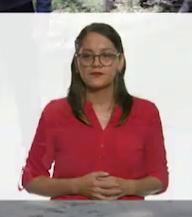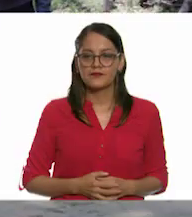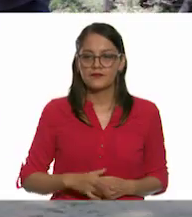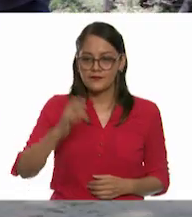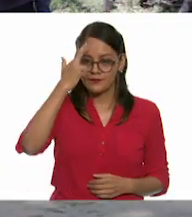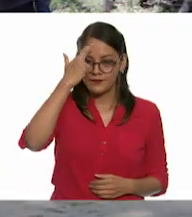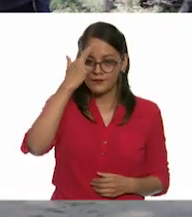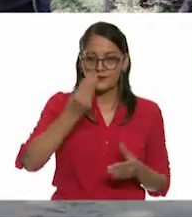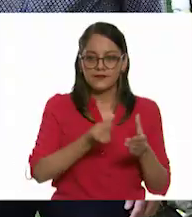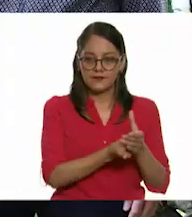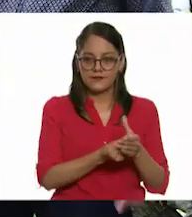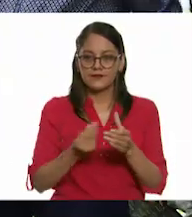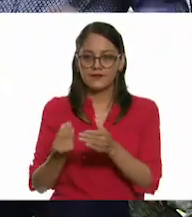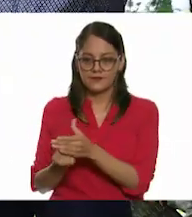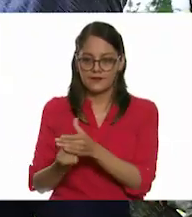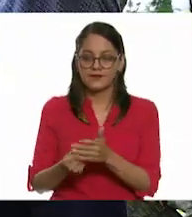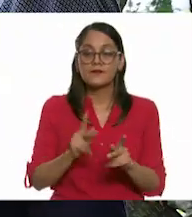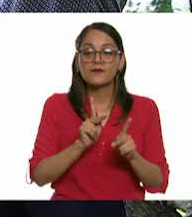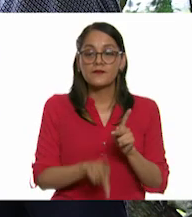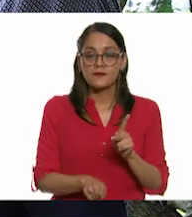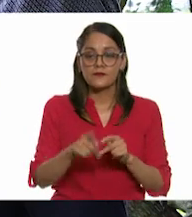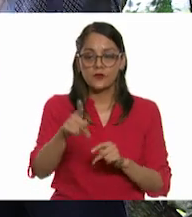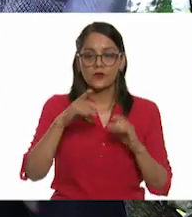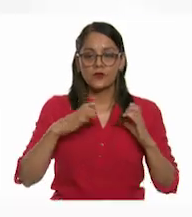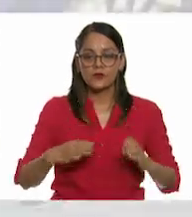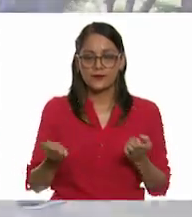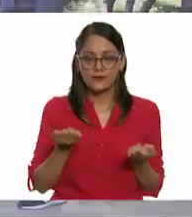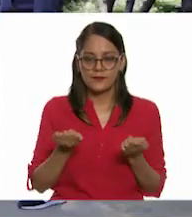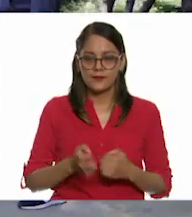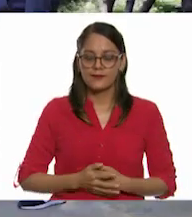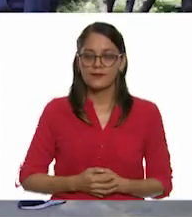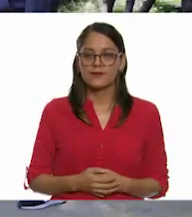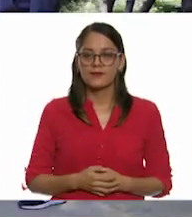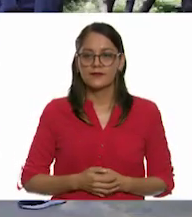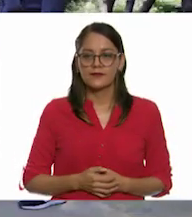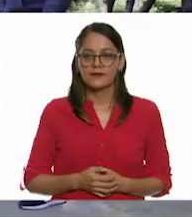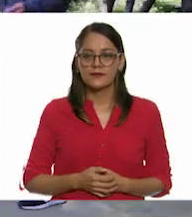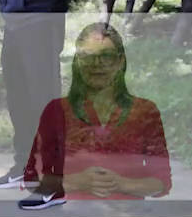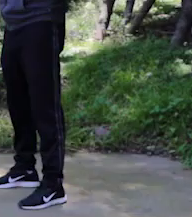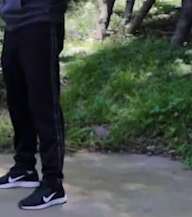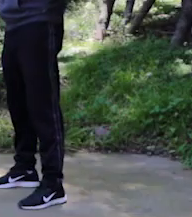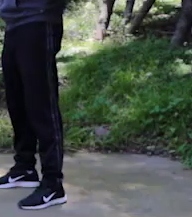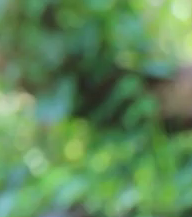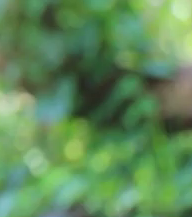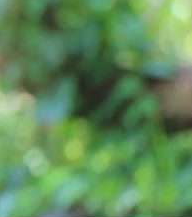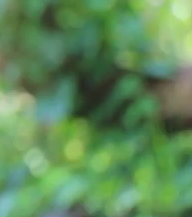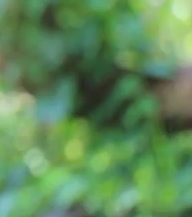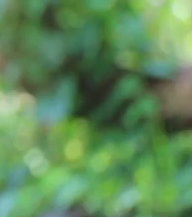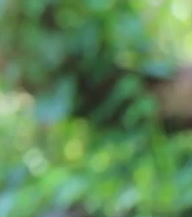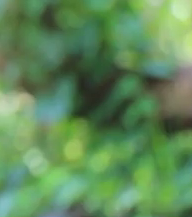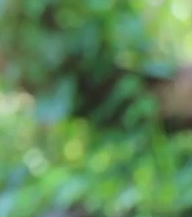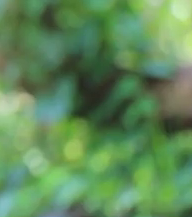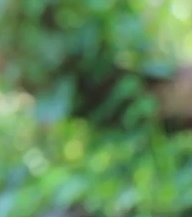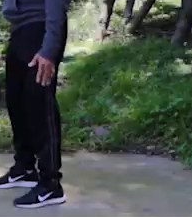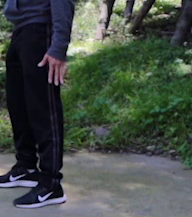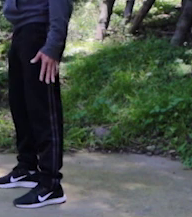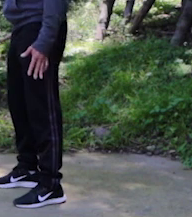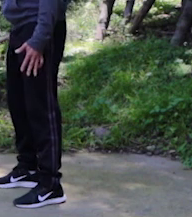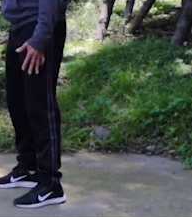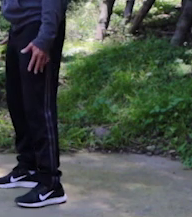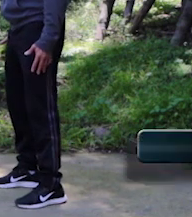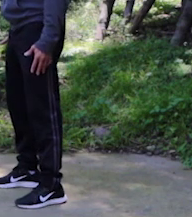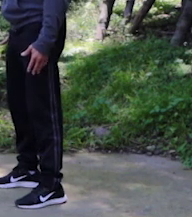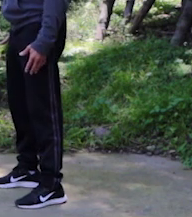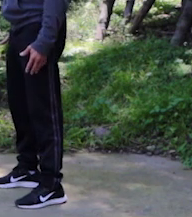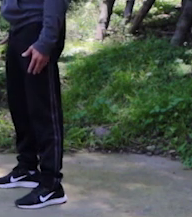Recuerda, entre clase y clase, activa tu cuerpo. En esta ocasión vamos a trabajar el tríceps. Vamos a